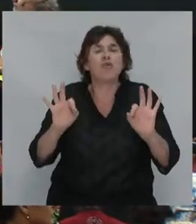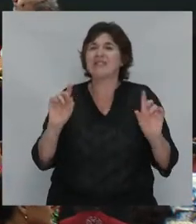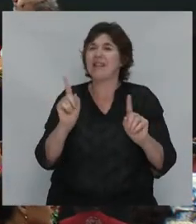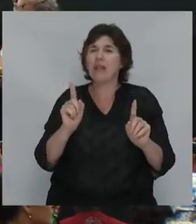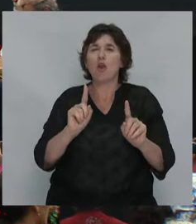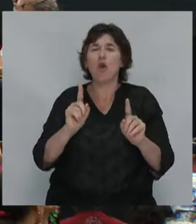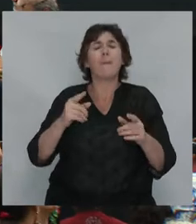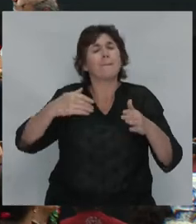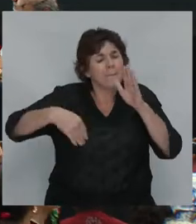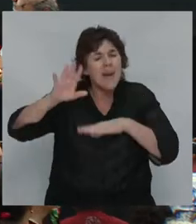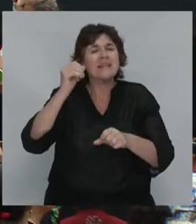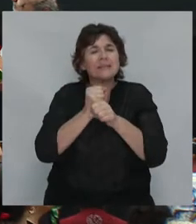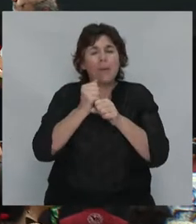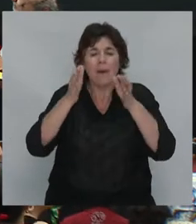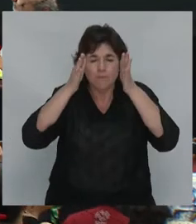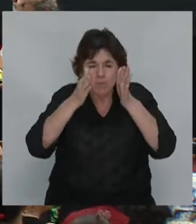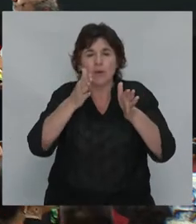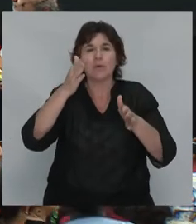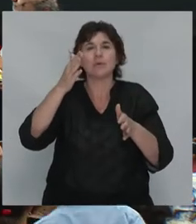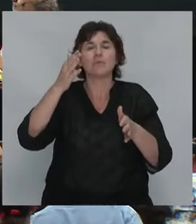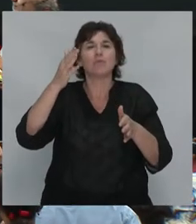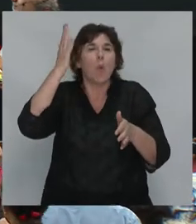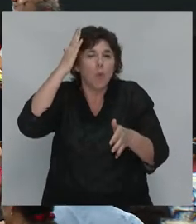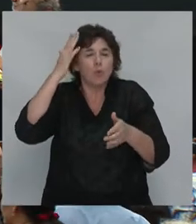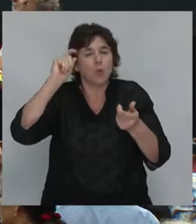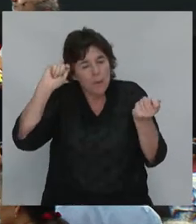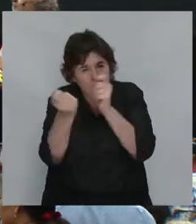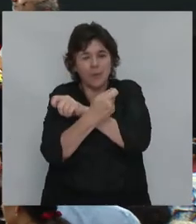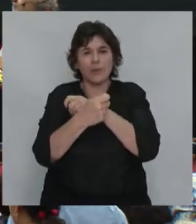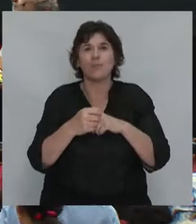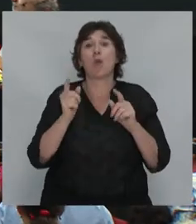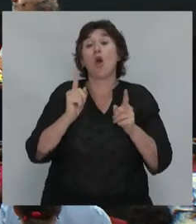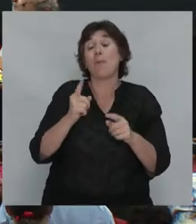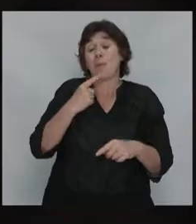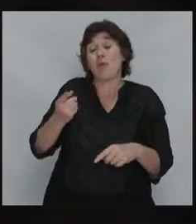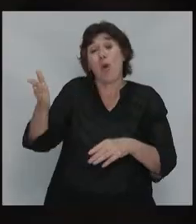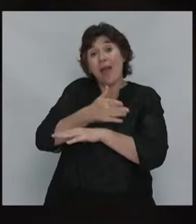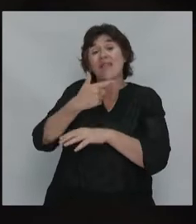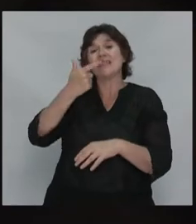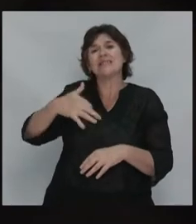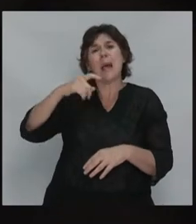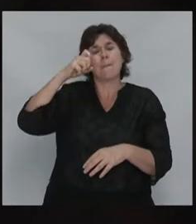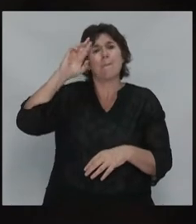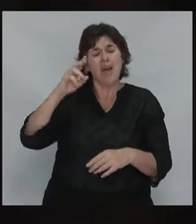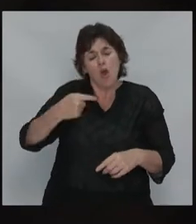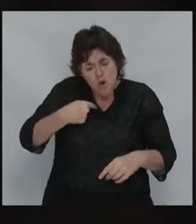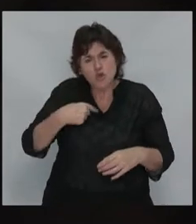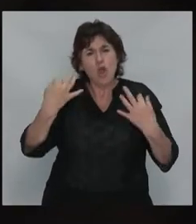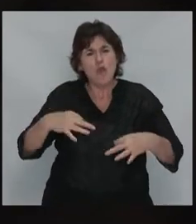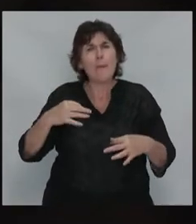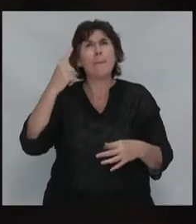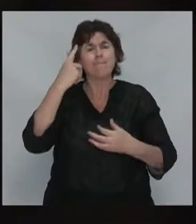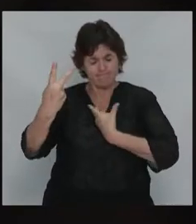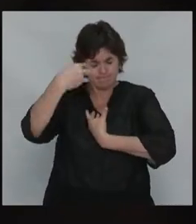cultural. Eso, como esta tarde decía Ernesto Samper, hay que ser autocríticos y no hemos